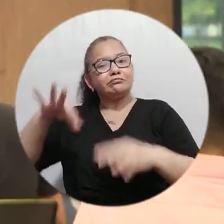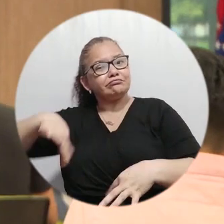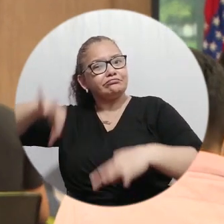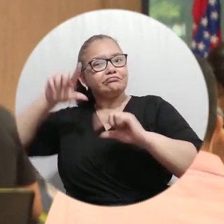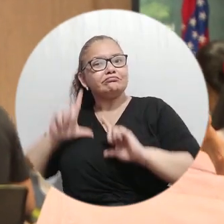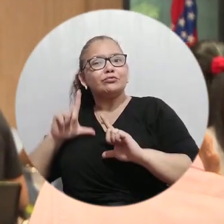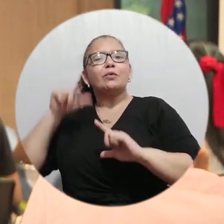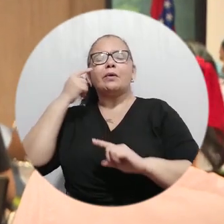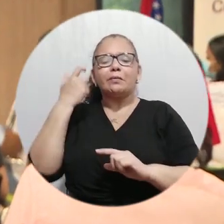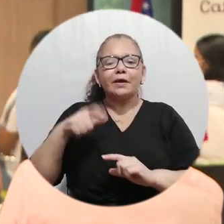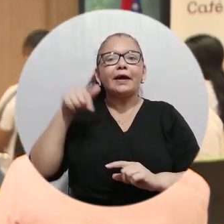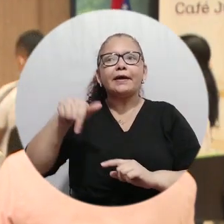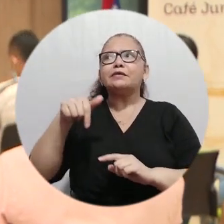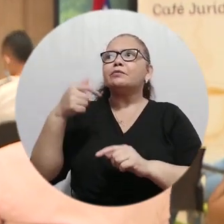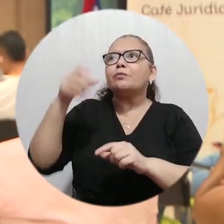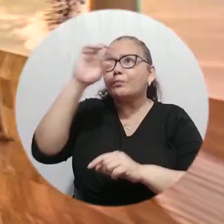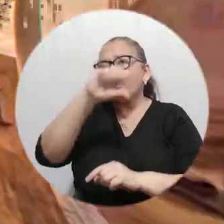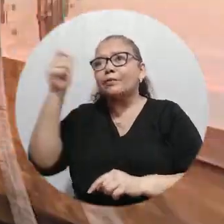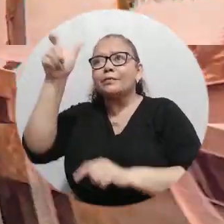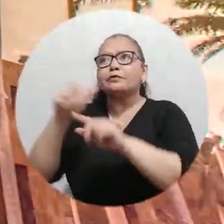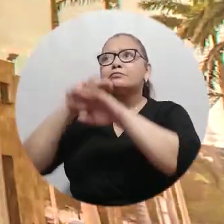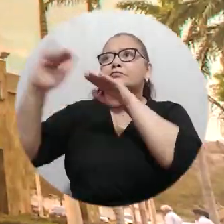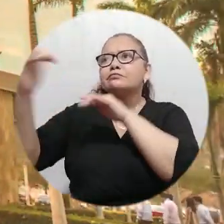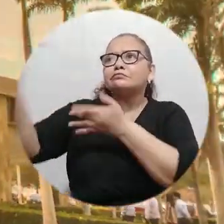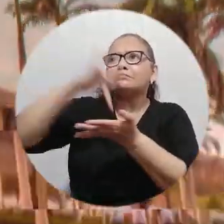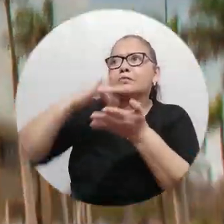de vista con invitados especiales.